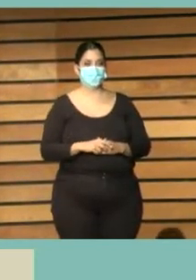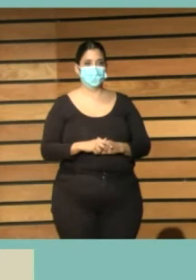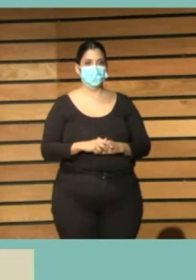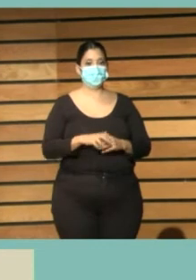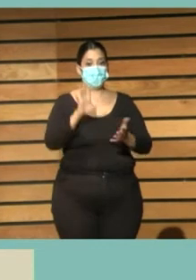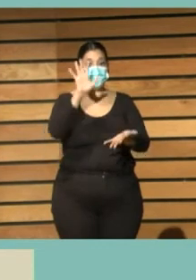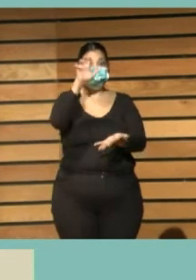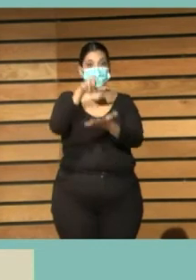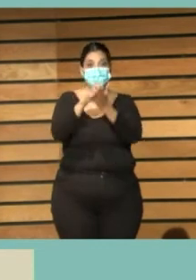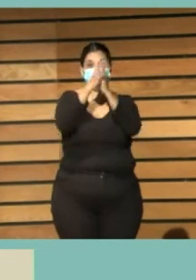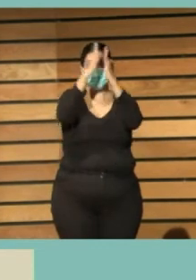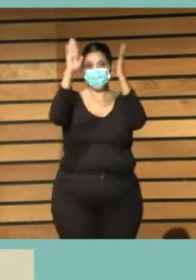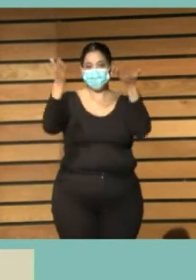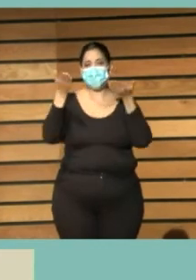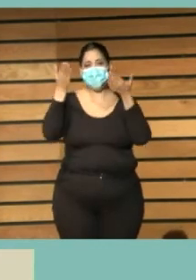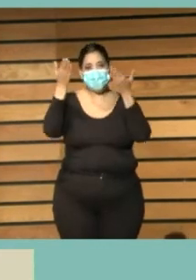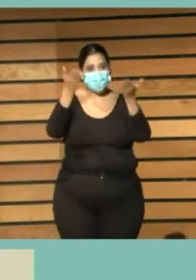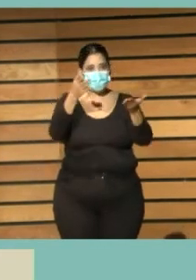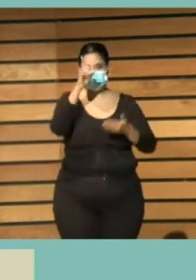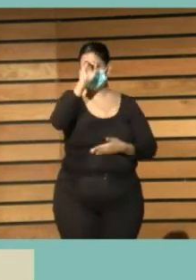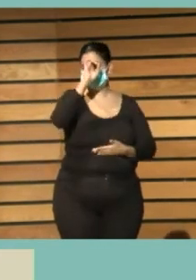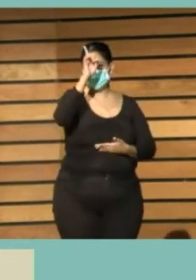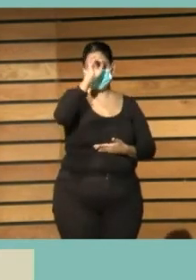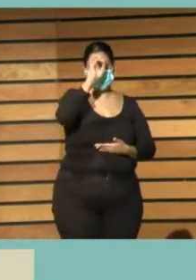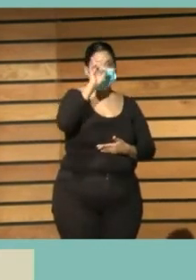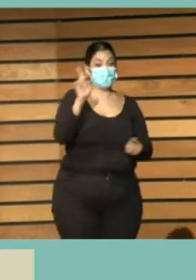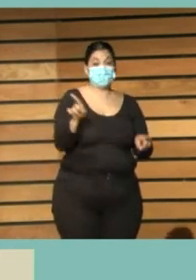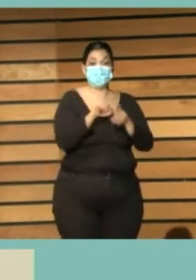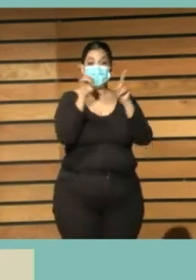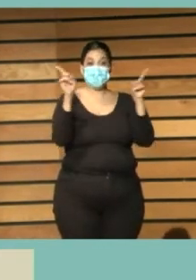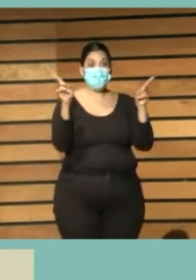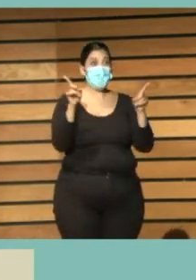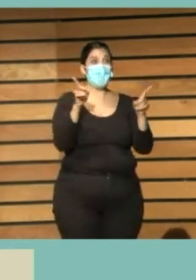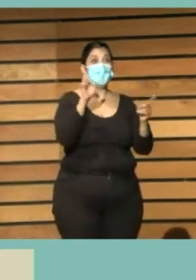de las bibliotecas locales populares